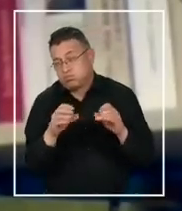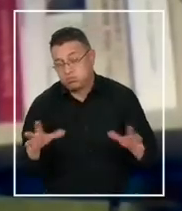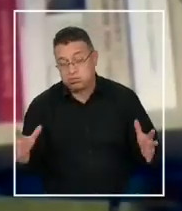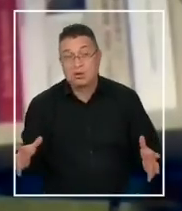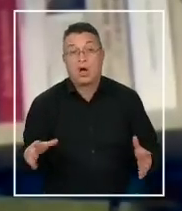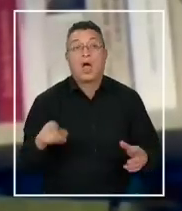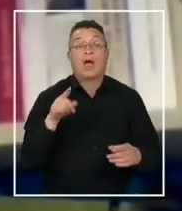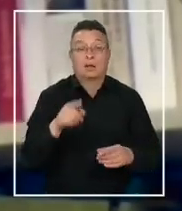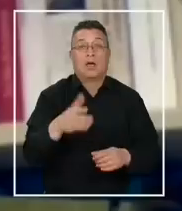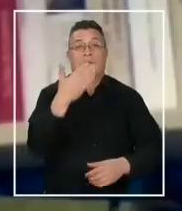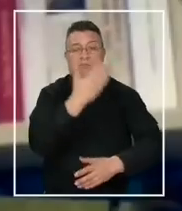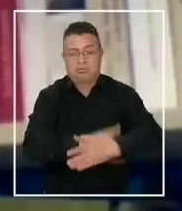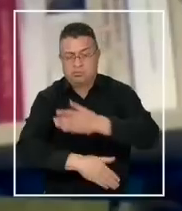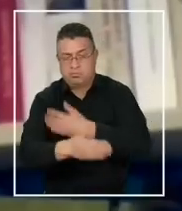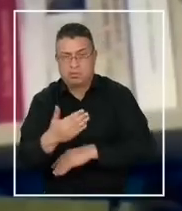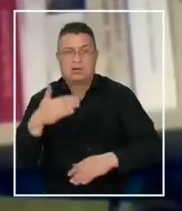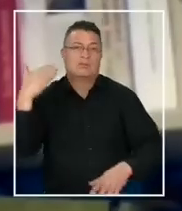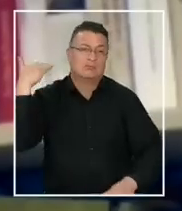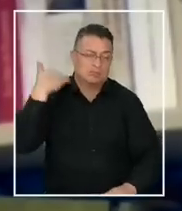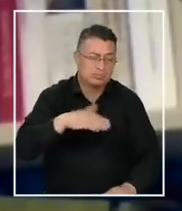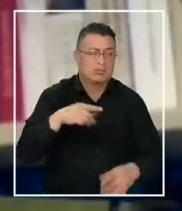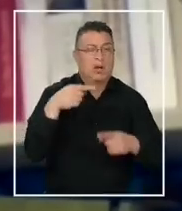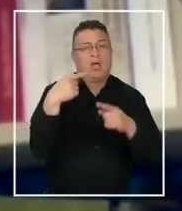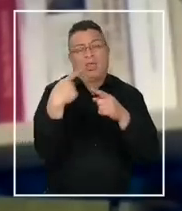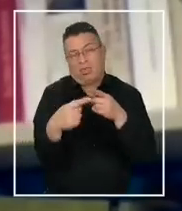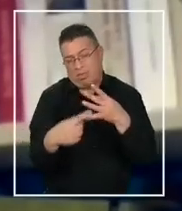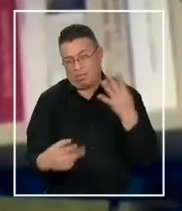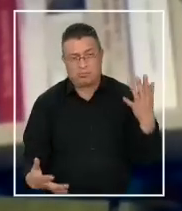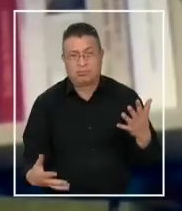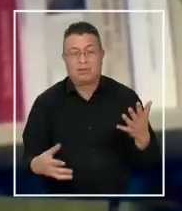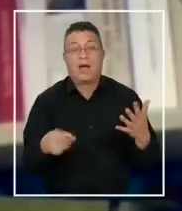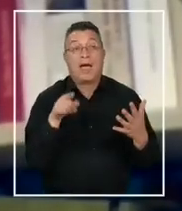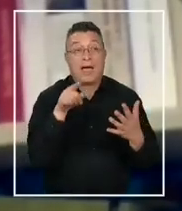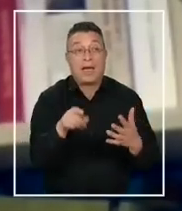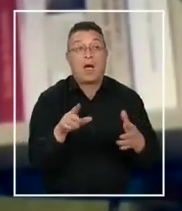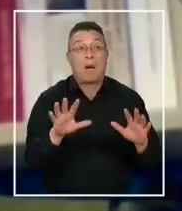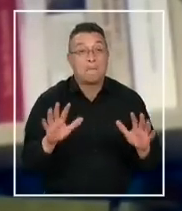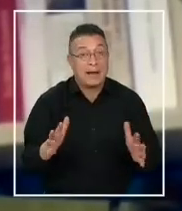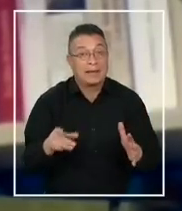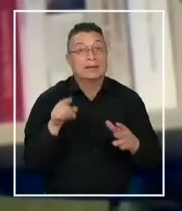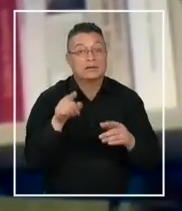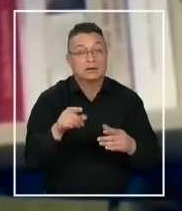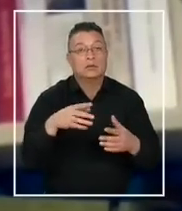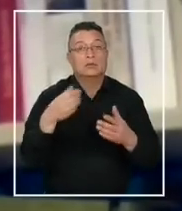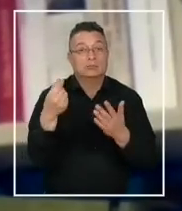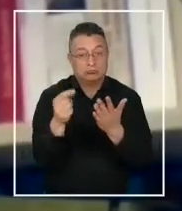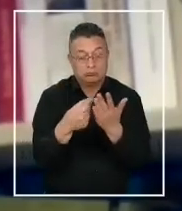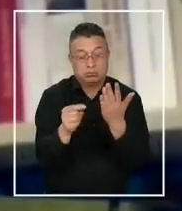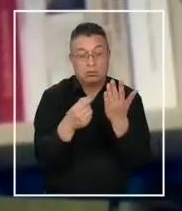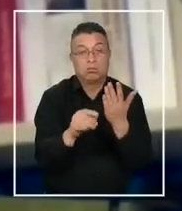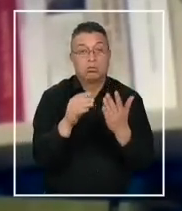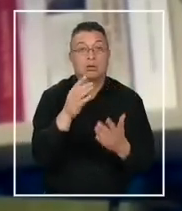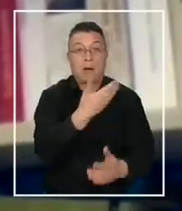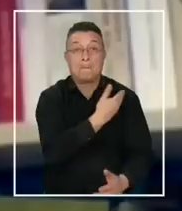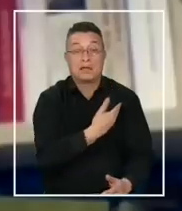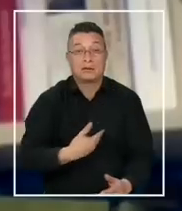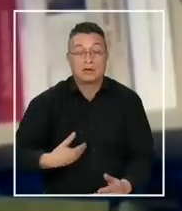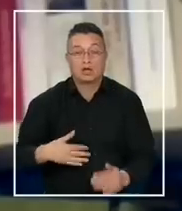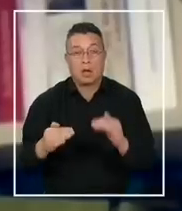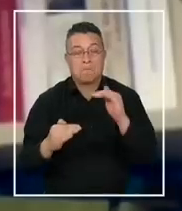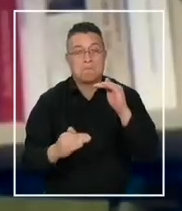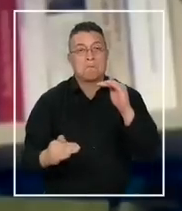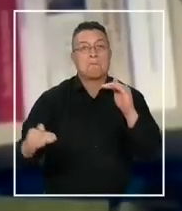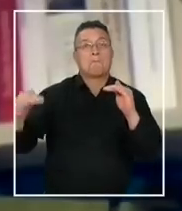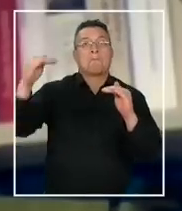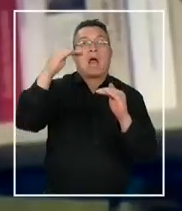con mutilaciones, con decapitaciones, en fin, pareciera ser de que los éxitos de Bukele van muy por encima